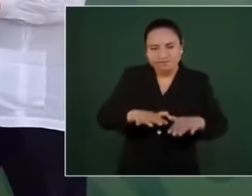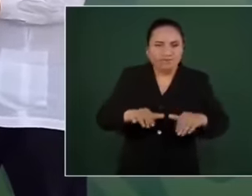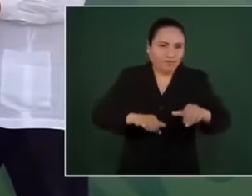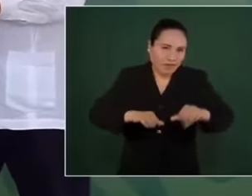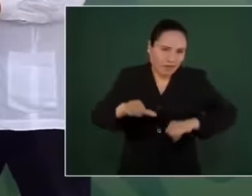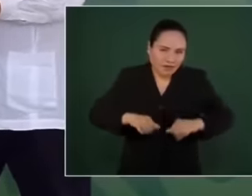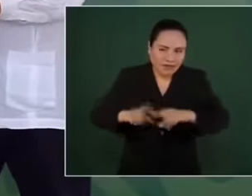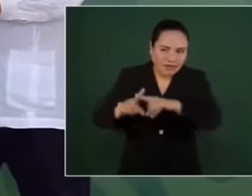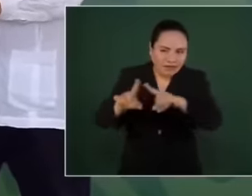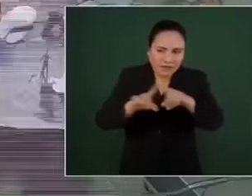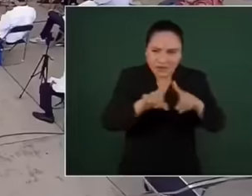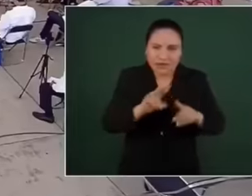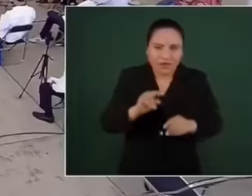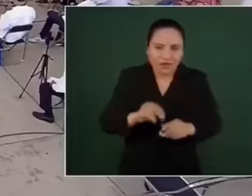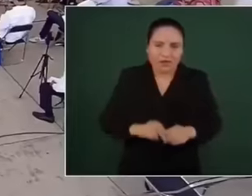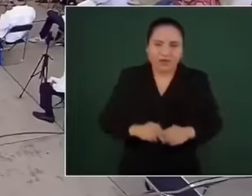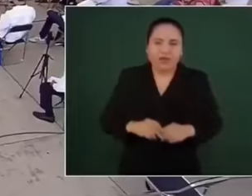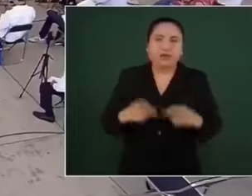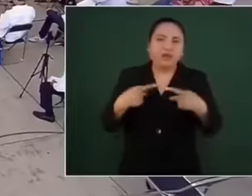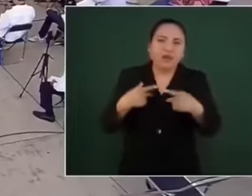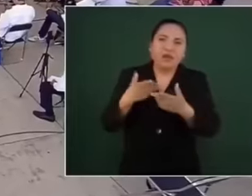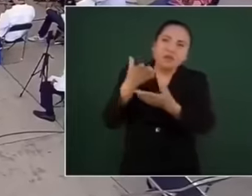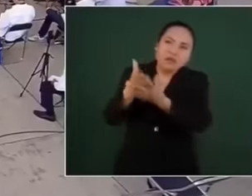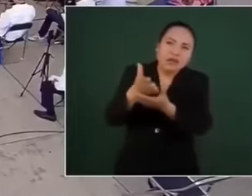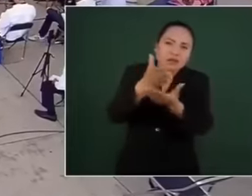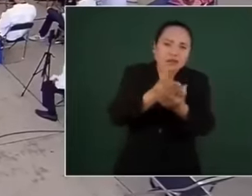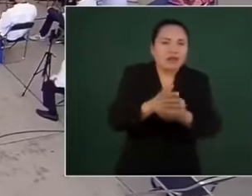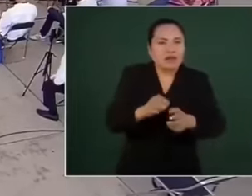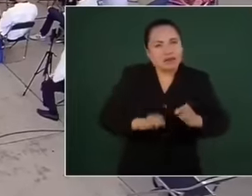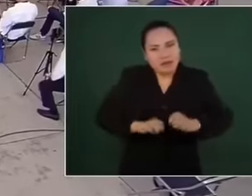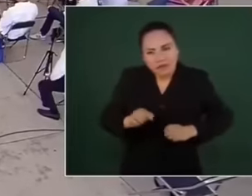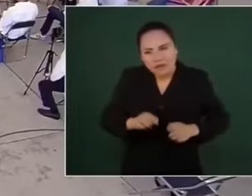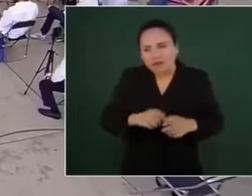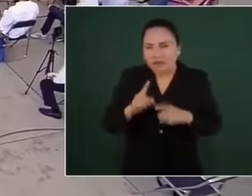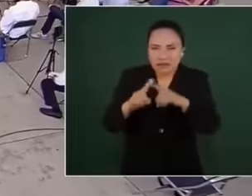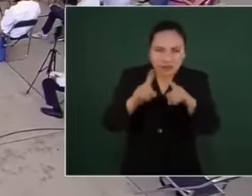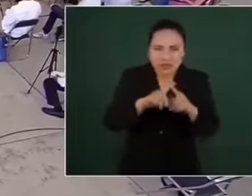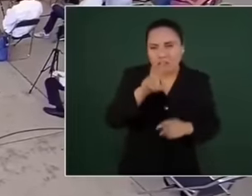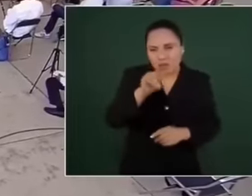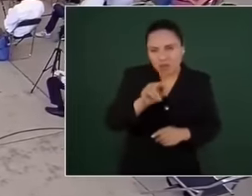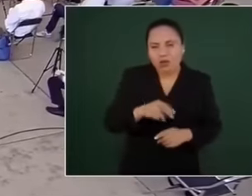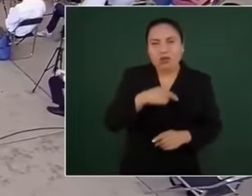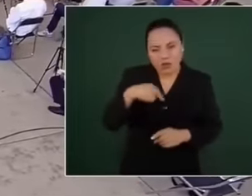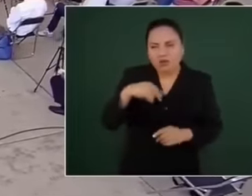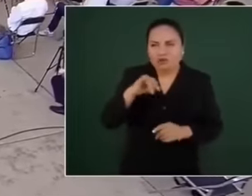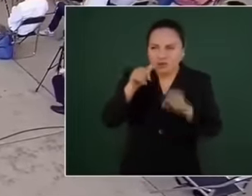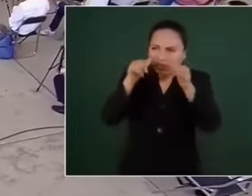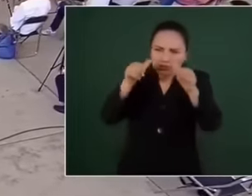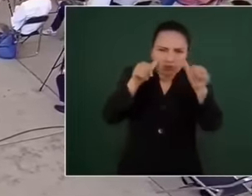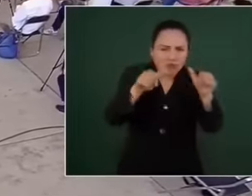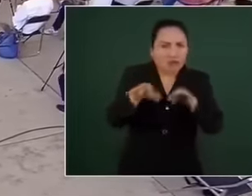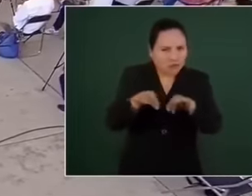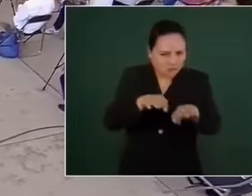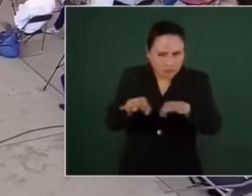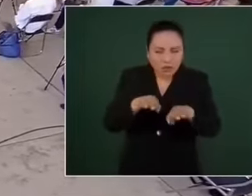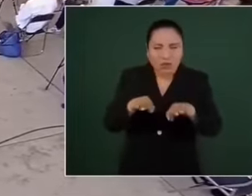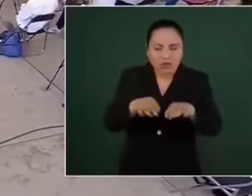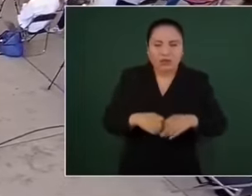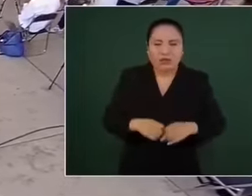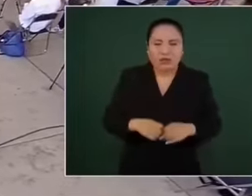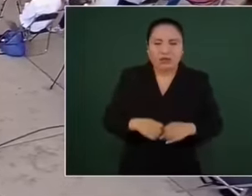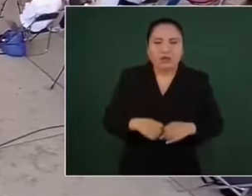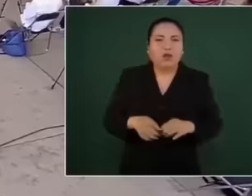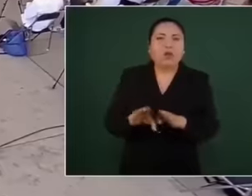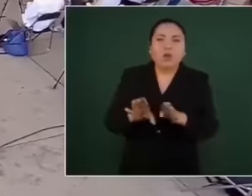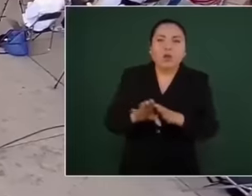o sea, actividades públicas. Nosotros vamos a tener que estar pendientes, aquí vamos a ver cómo